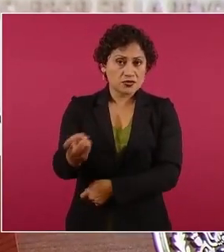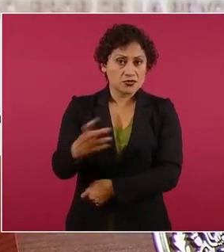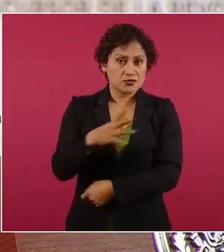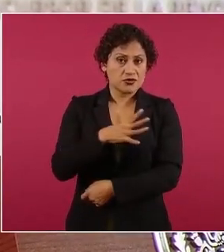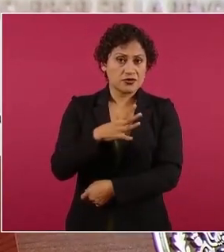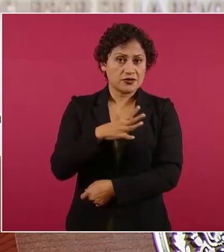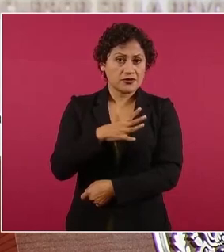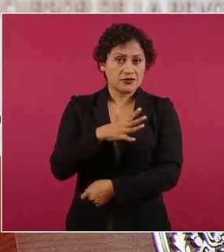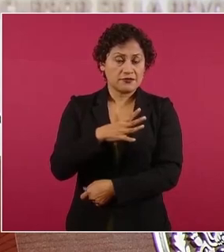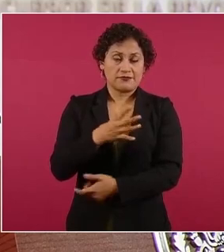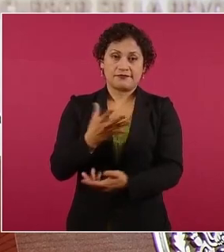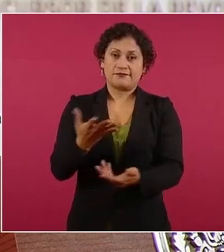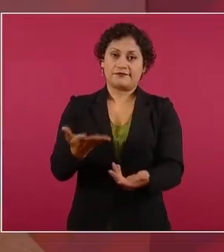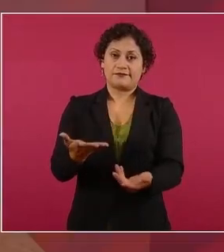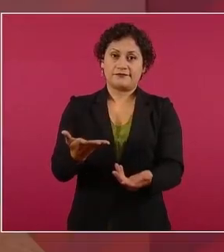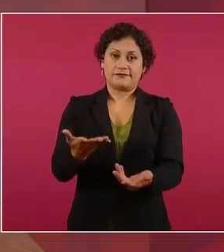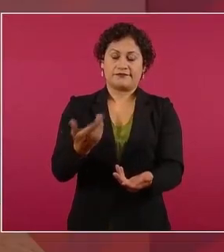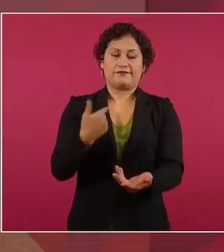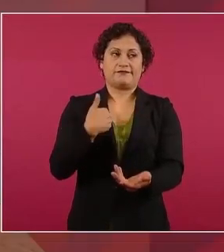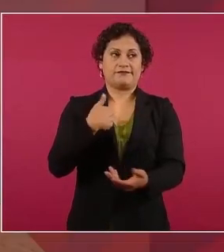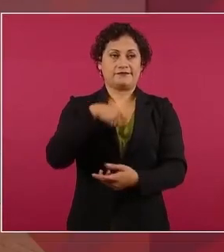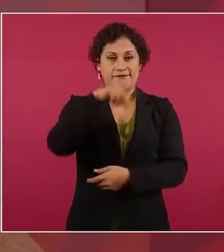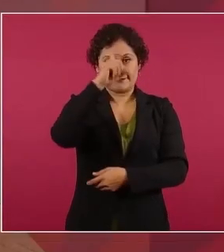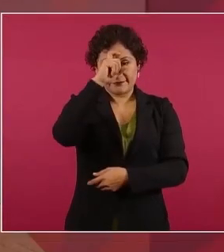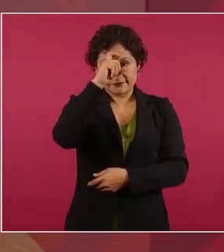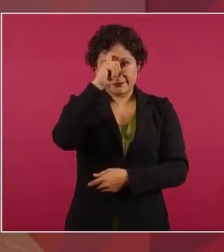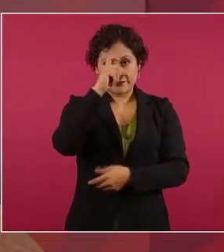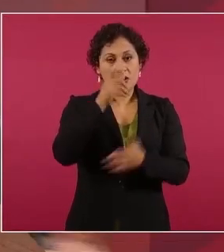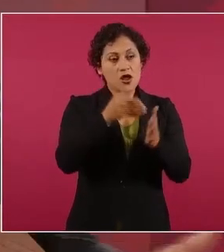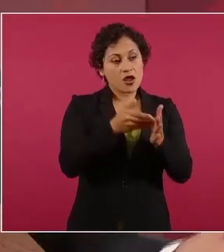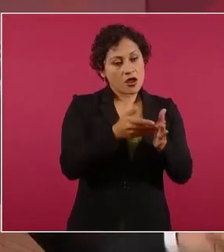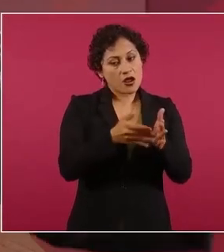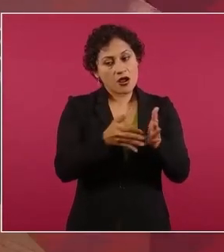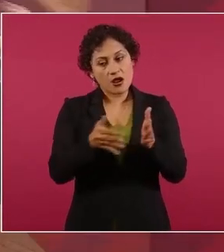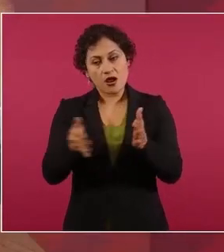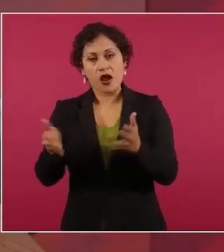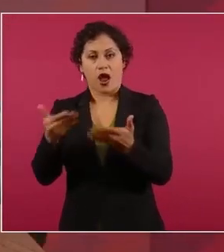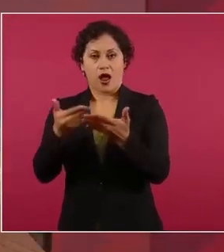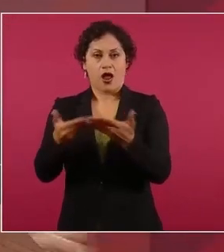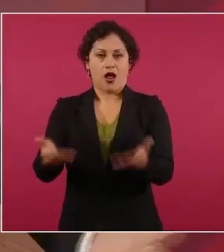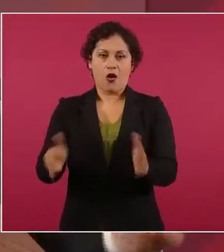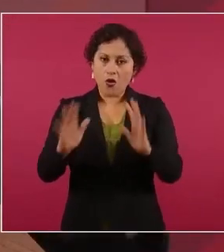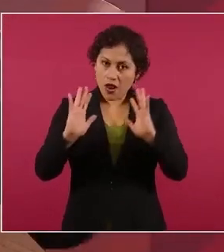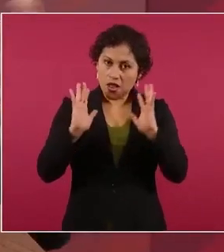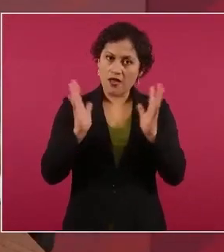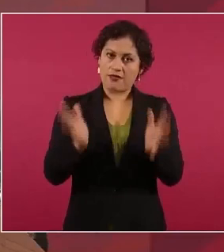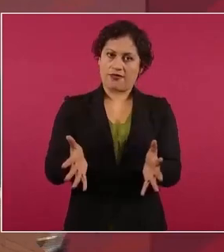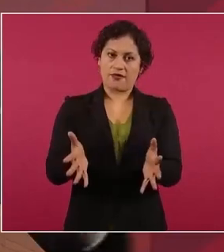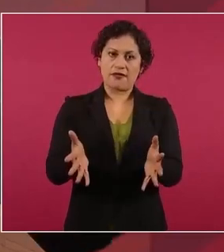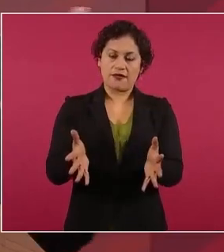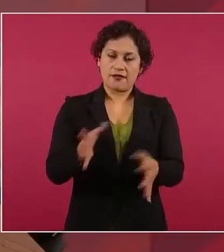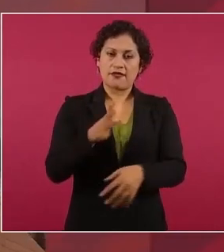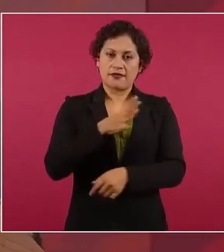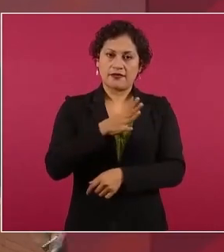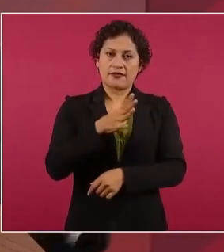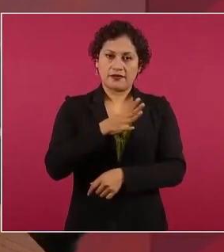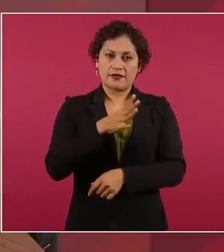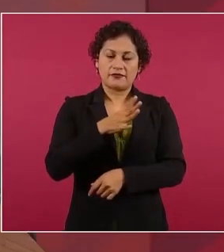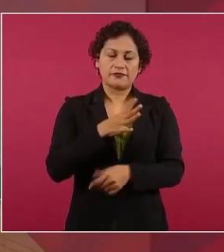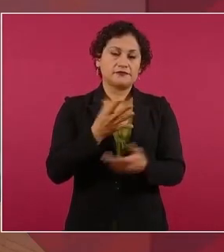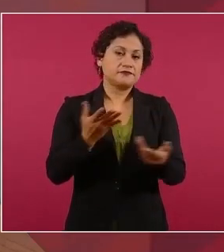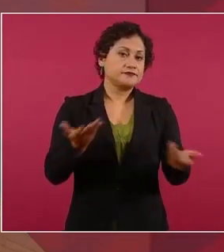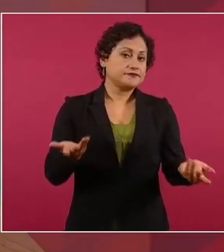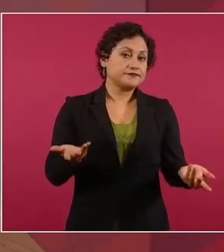ahora no ahora aún cuando